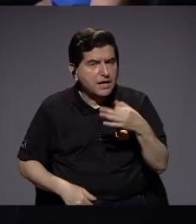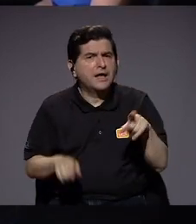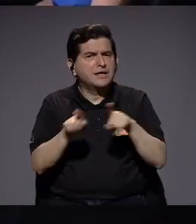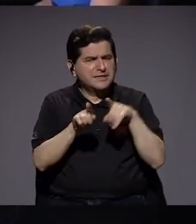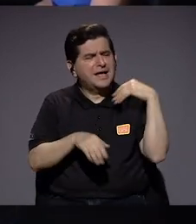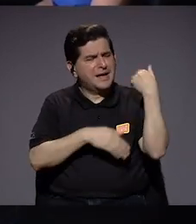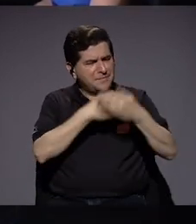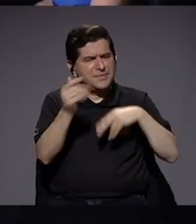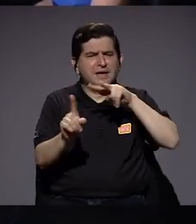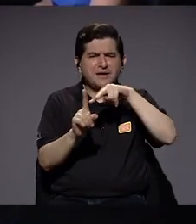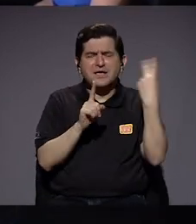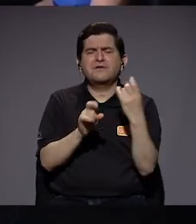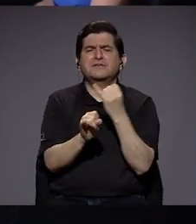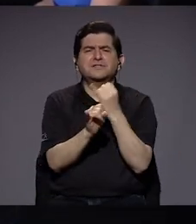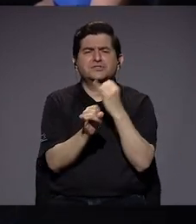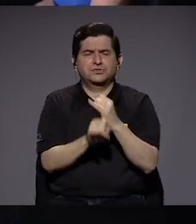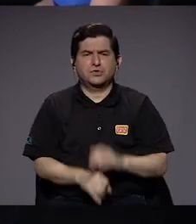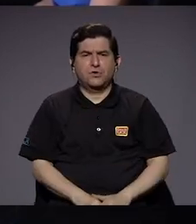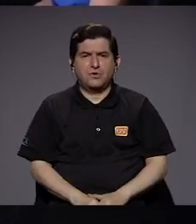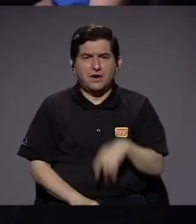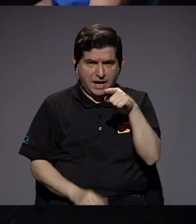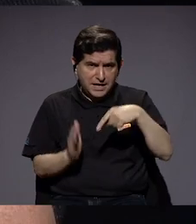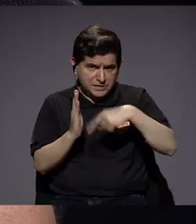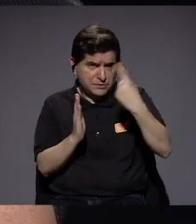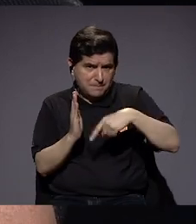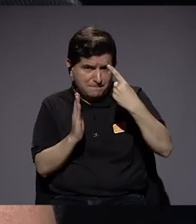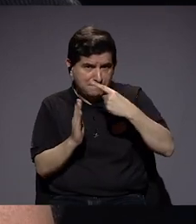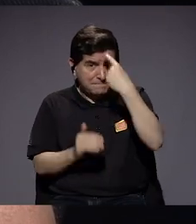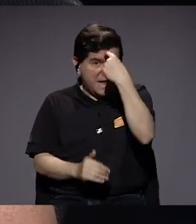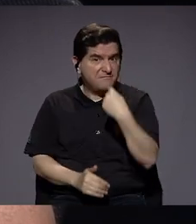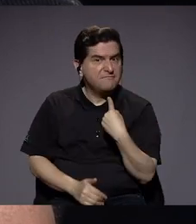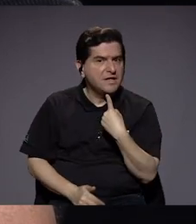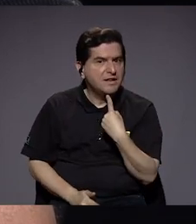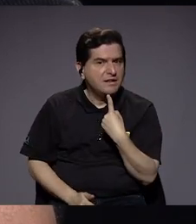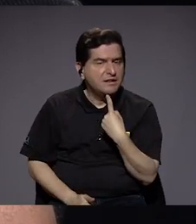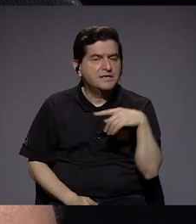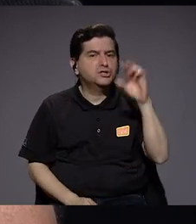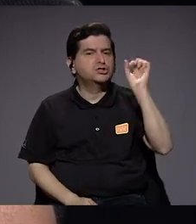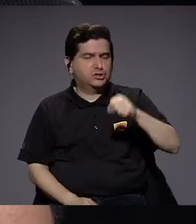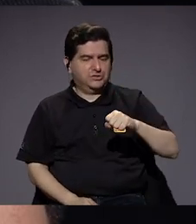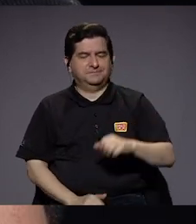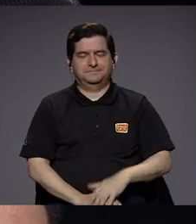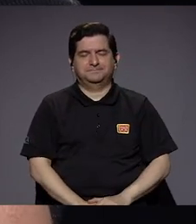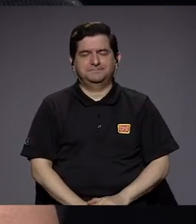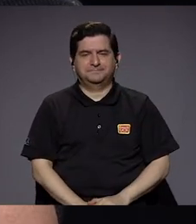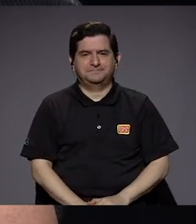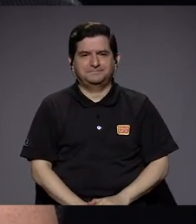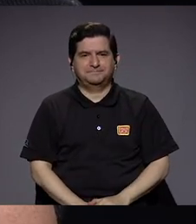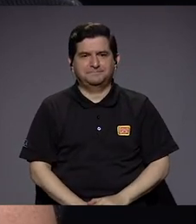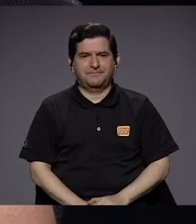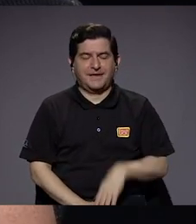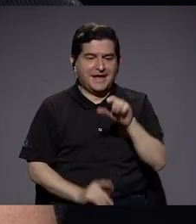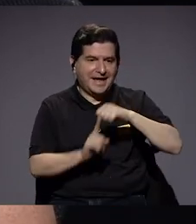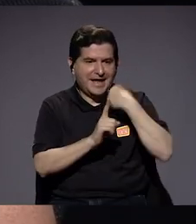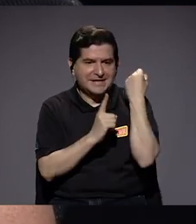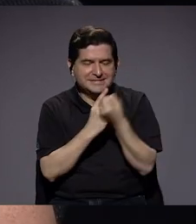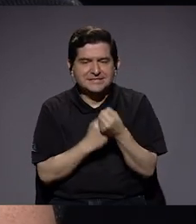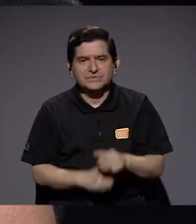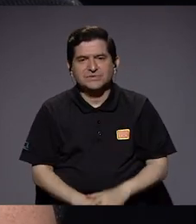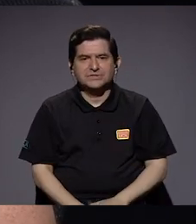gestión y visión de la institución. Son perfiles, a eso se refiere, perdóname. Sí, me parece que, por ejemplo, en el marco de esta situación de